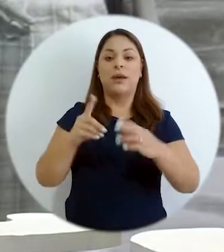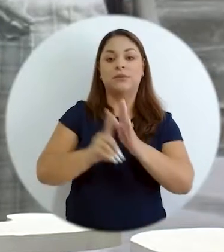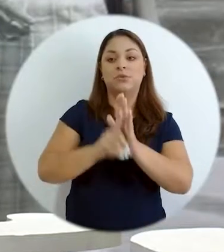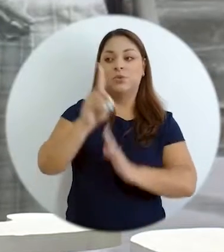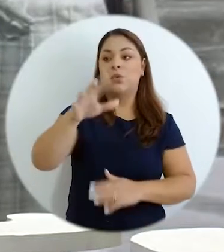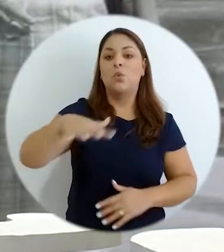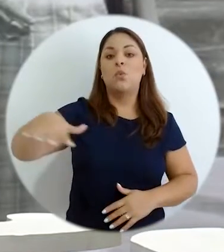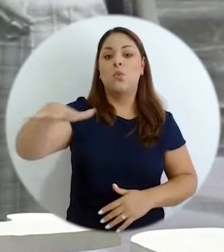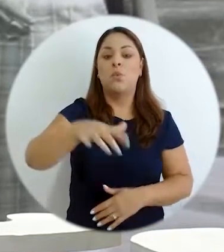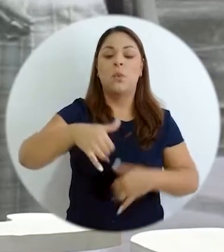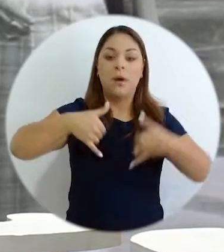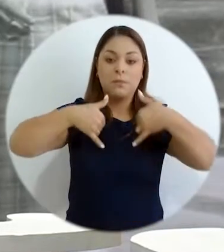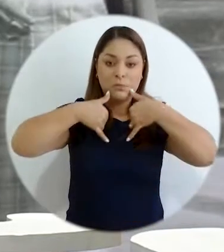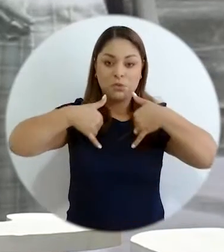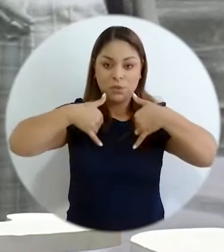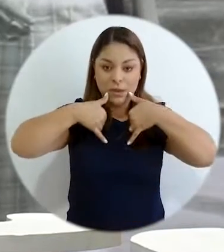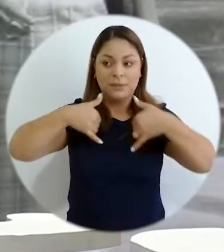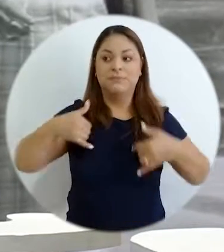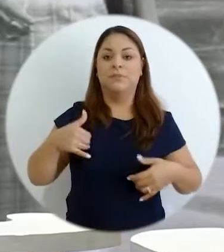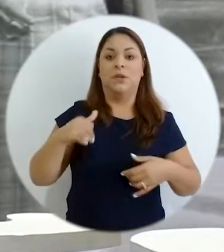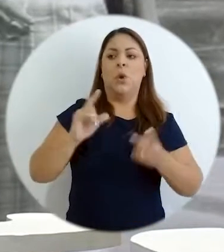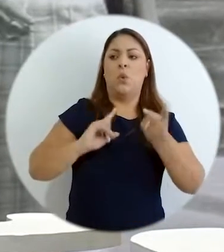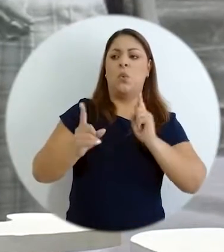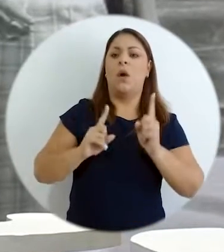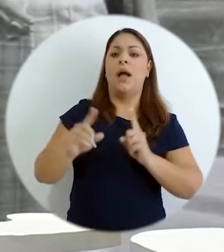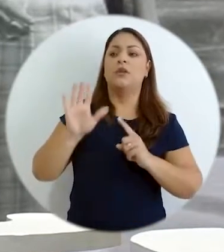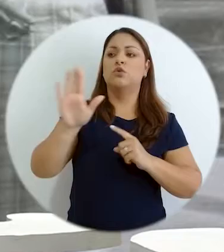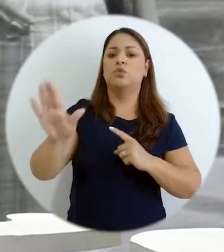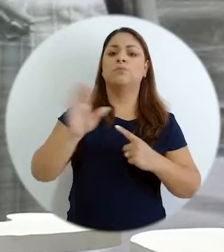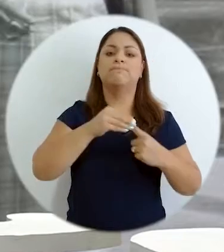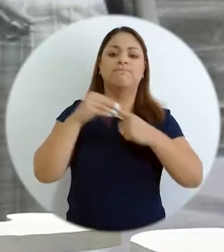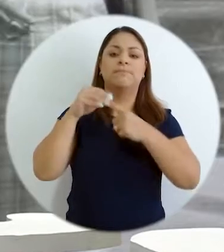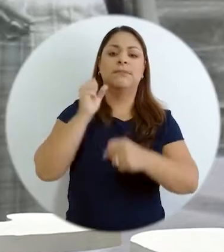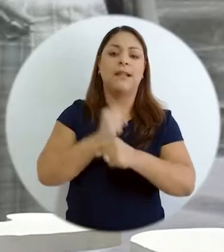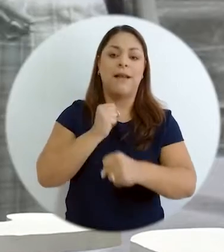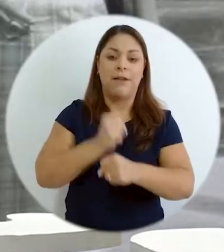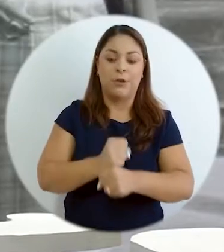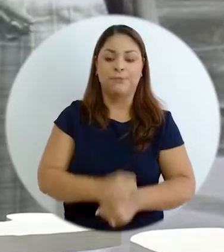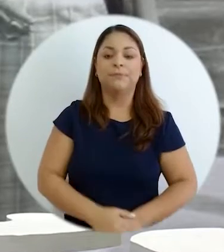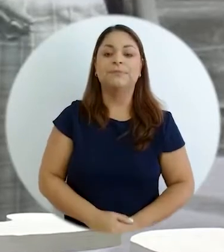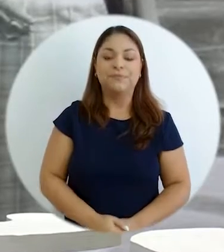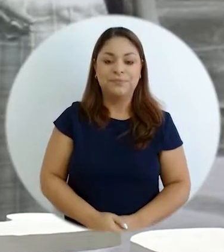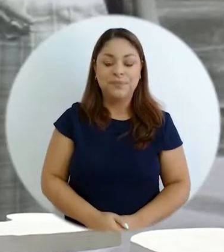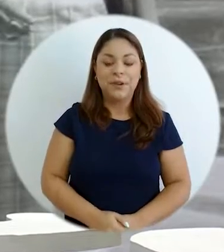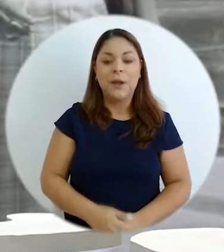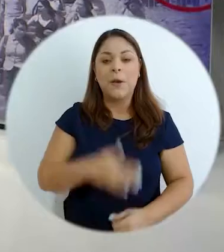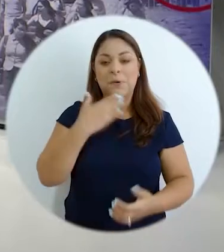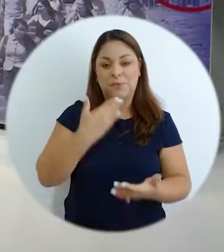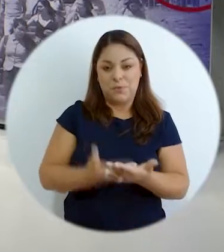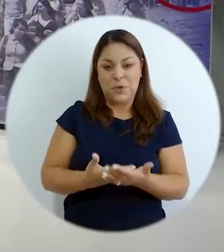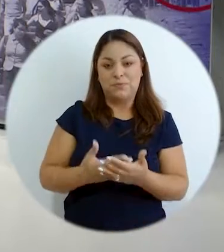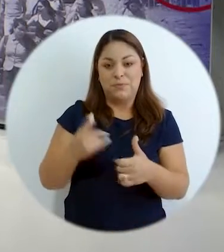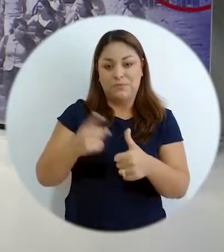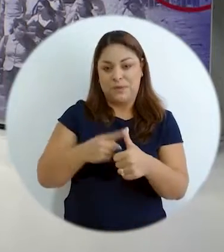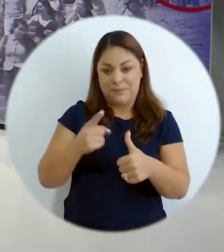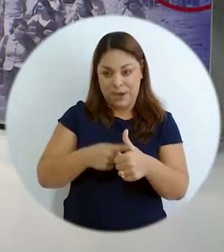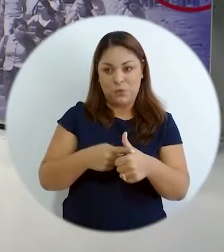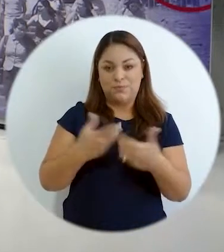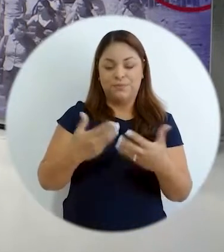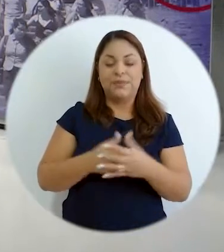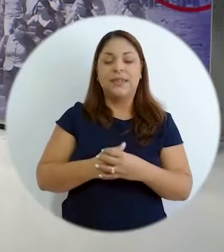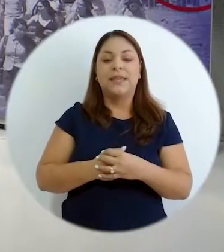regional de desarrollo de la región Brunca. ¿Cuál es la idea de estas agencias? ¿Cuál sería el trabajo que vendrían a cumplir? Bueno, primero que todo,